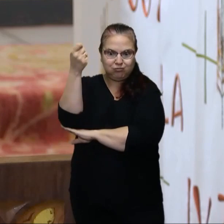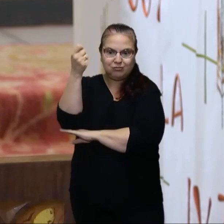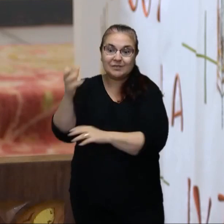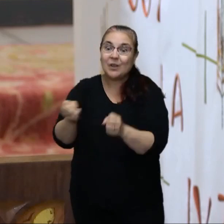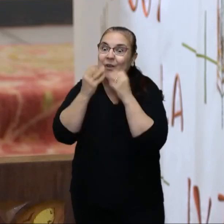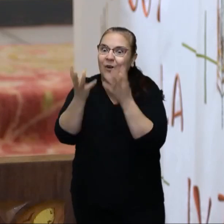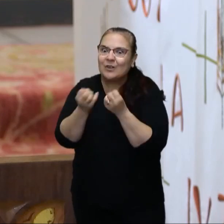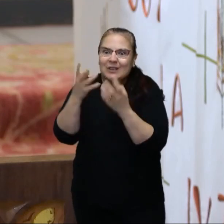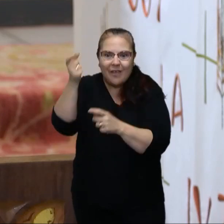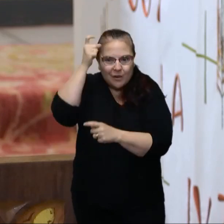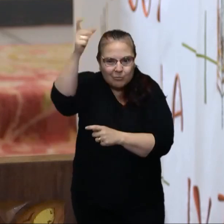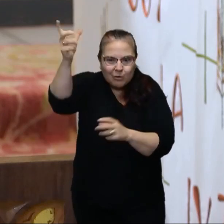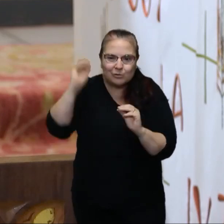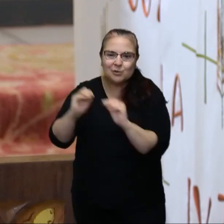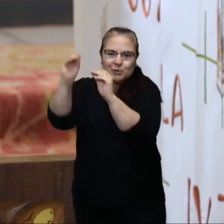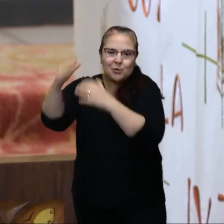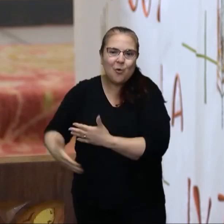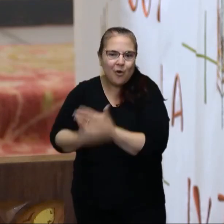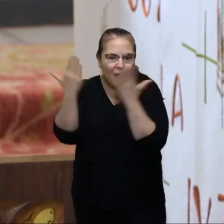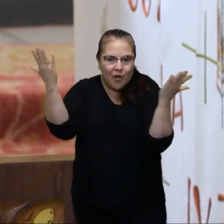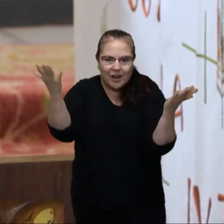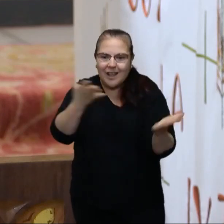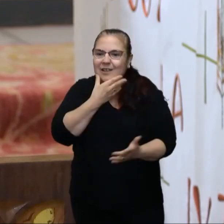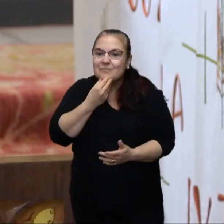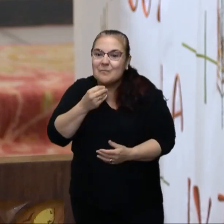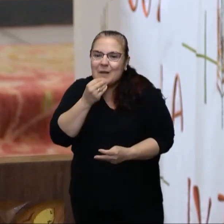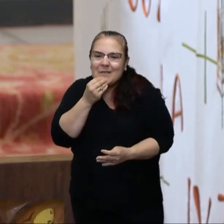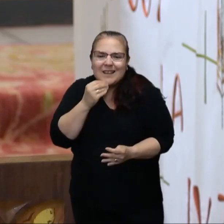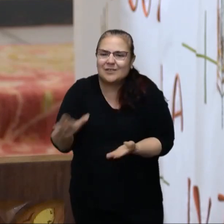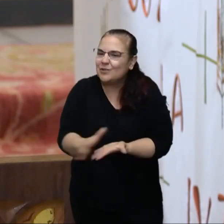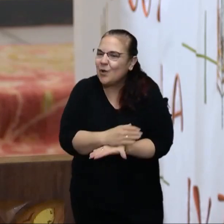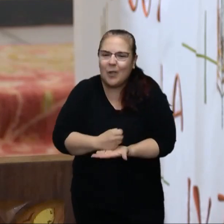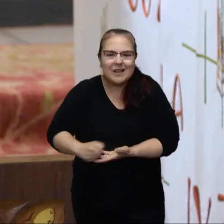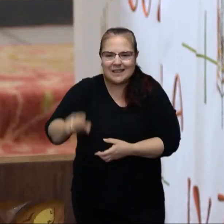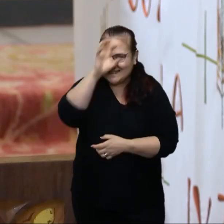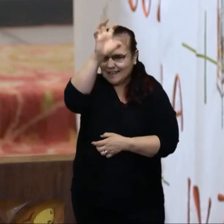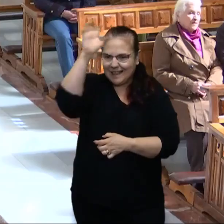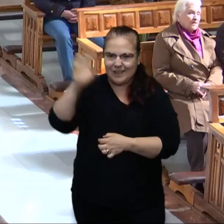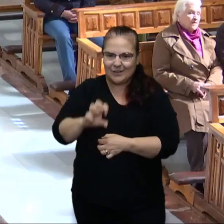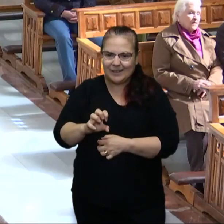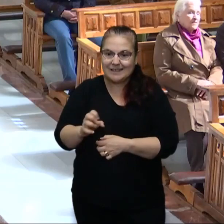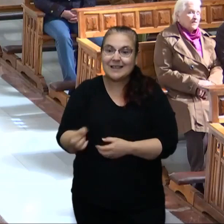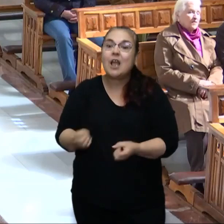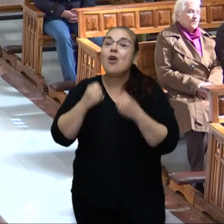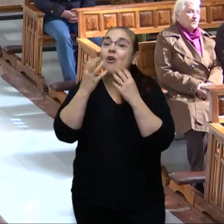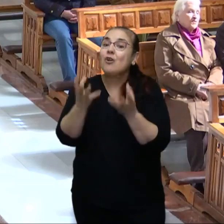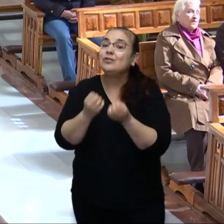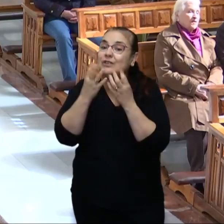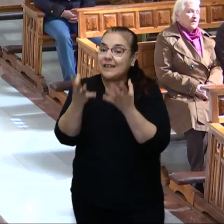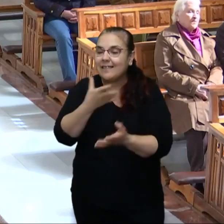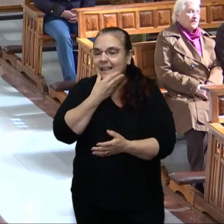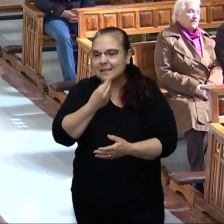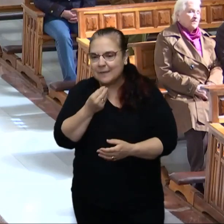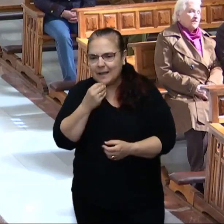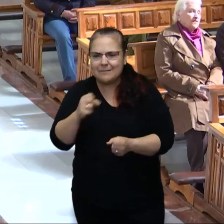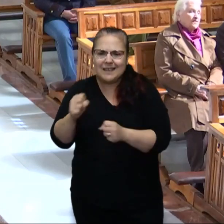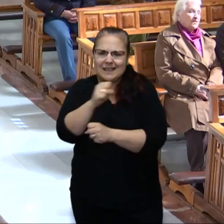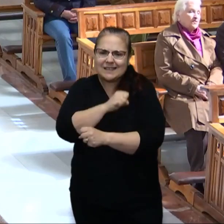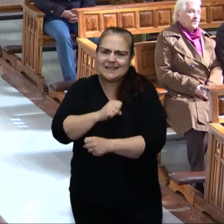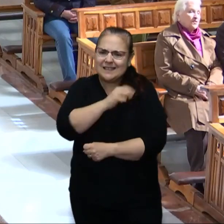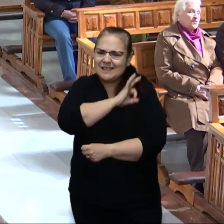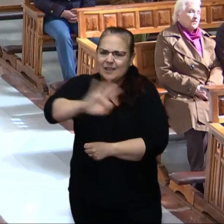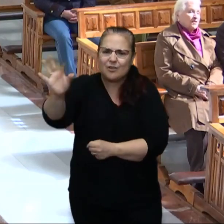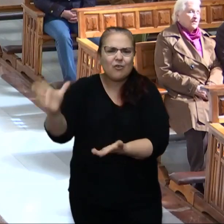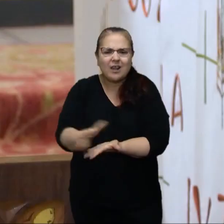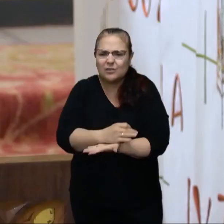a los pueblos su gloria. Sus maravillas a todas las naciones. Contad las maravillas del Señor a